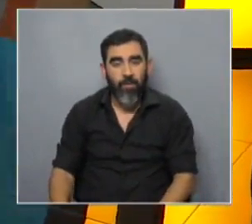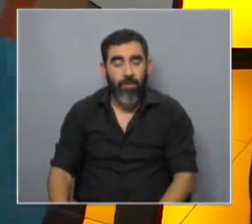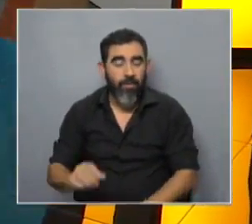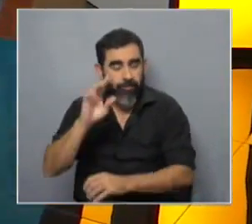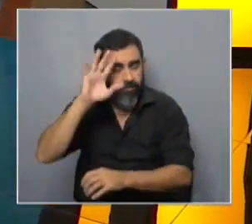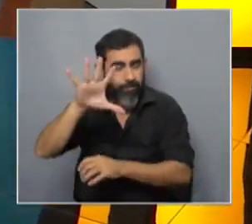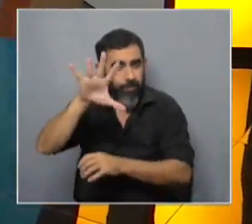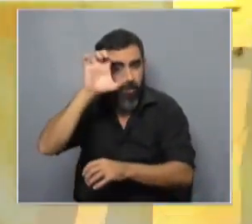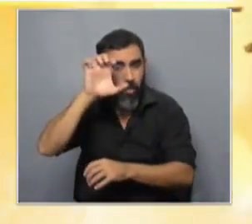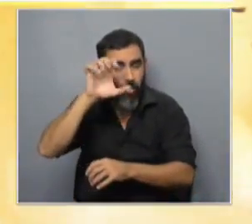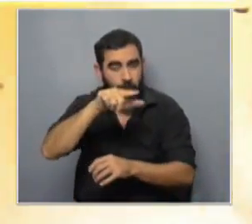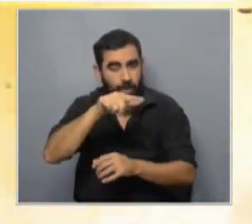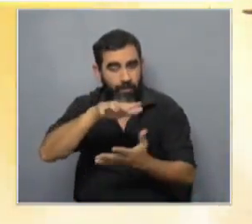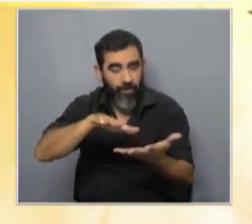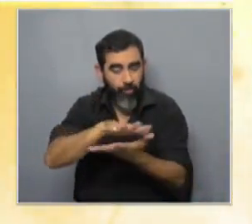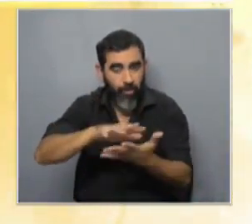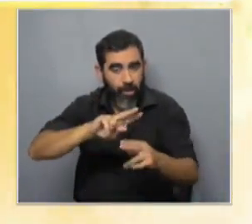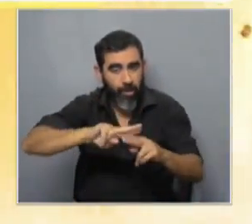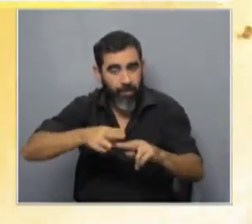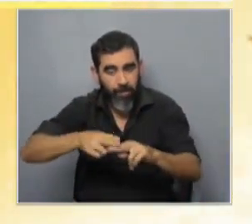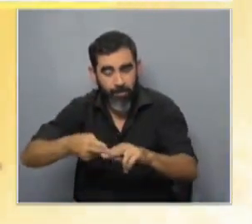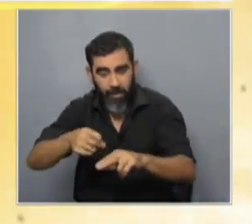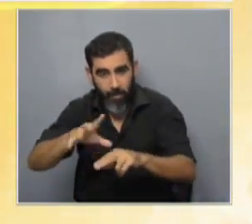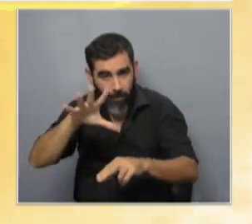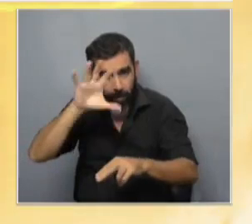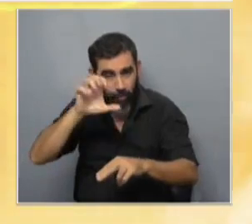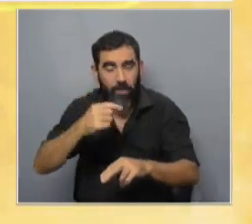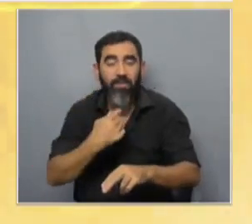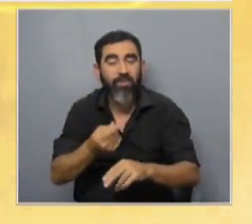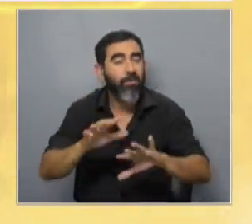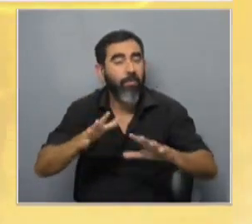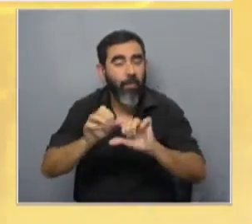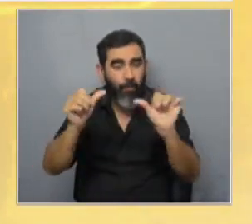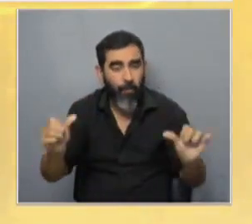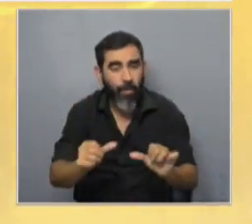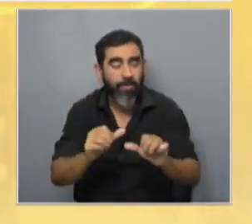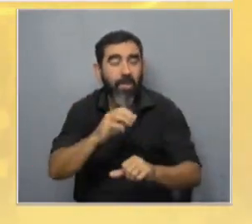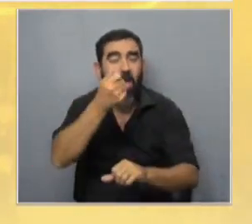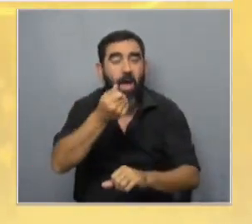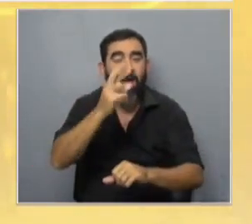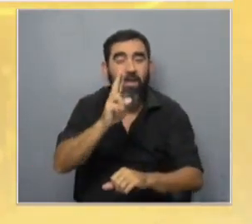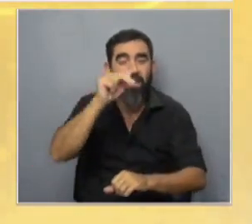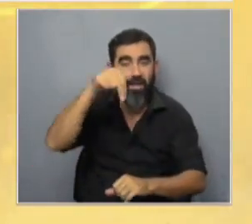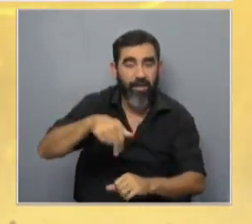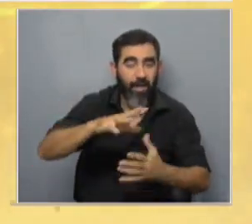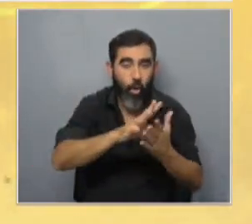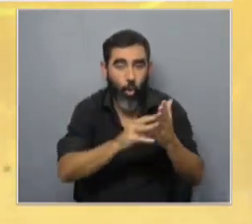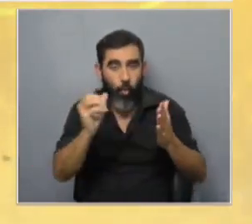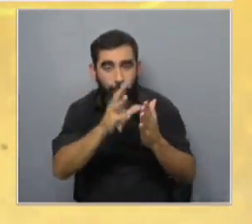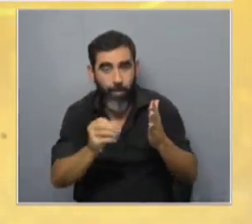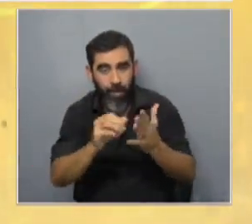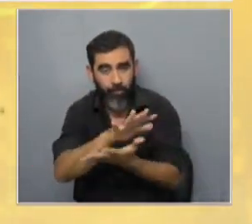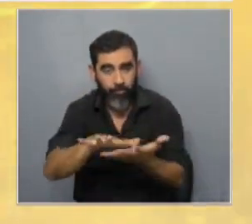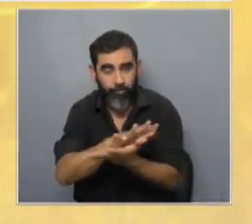almacenada en estas regiones de repeticiones sirve para generar unos ARN, unas copias de esa región,